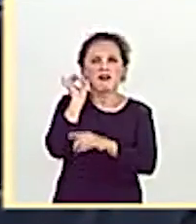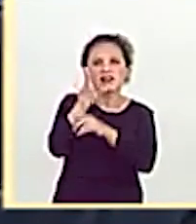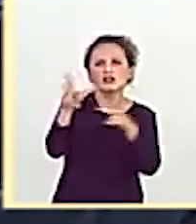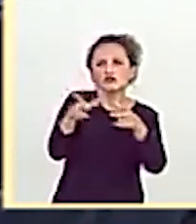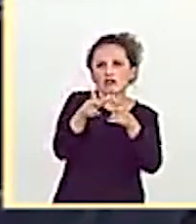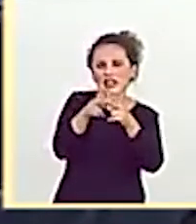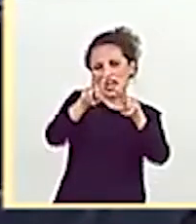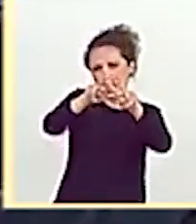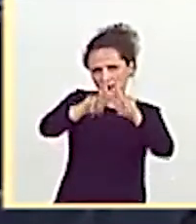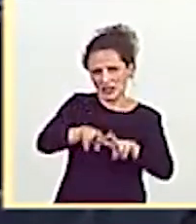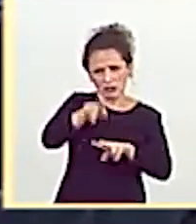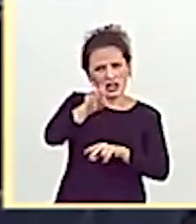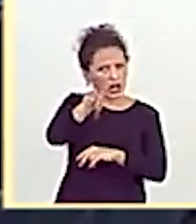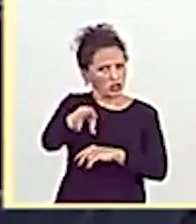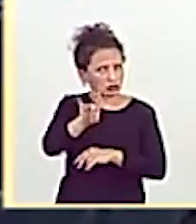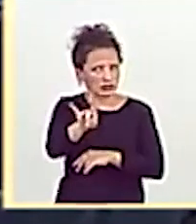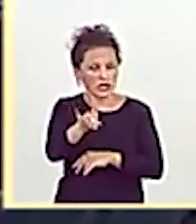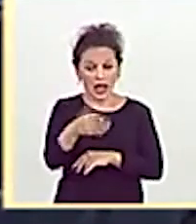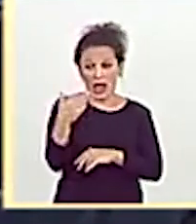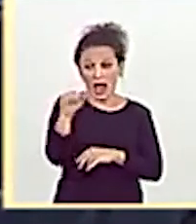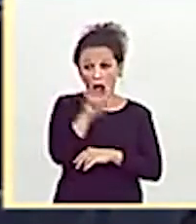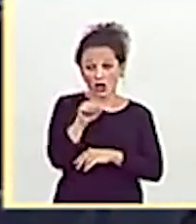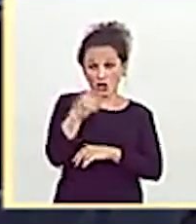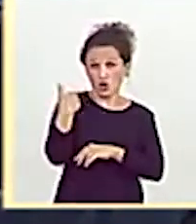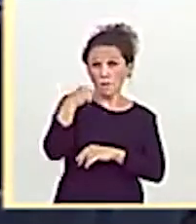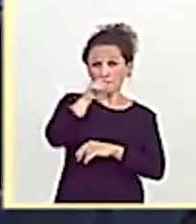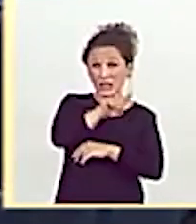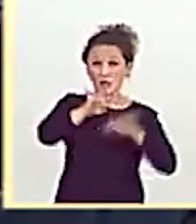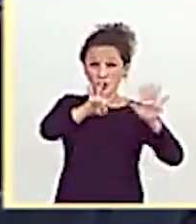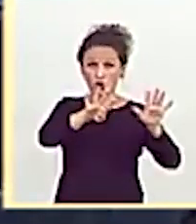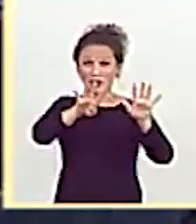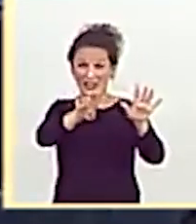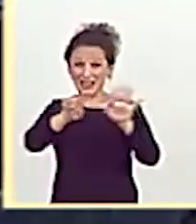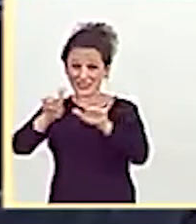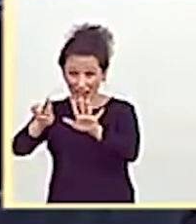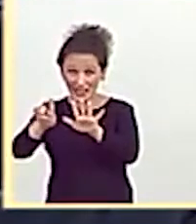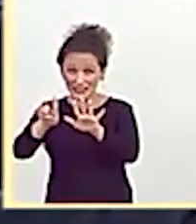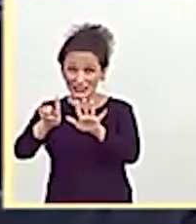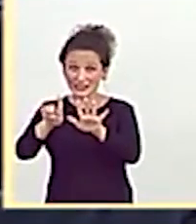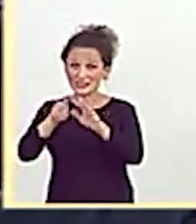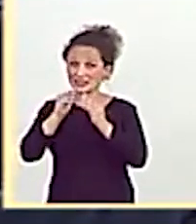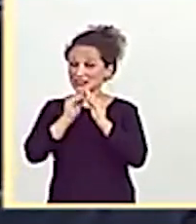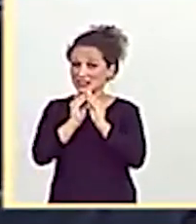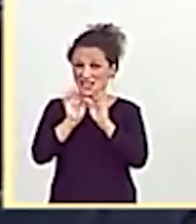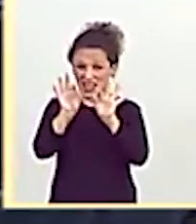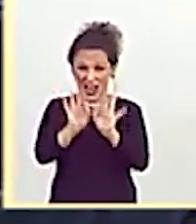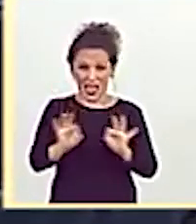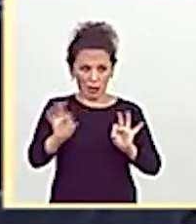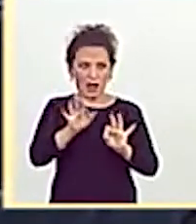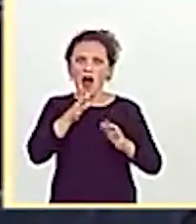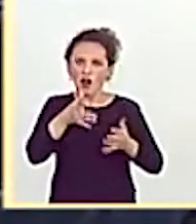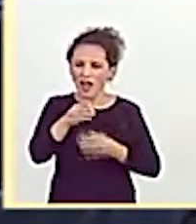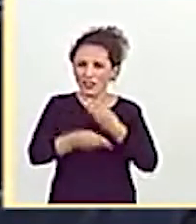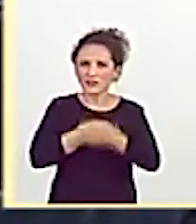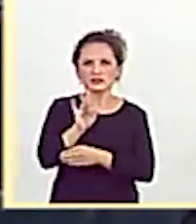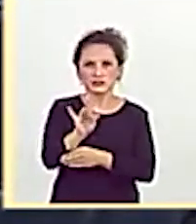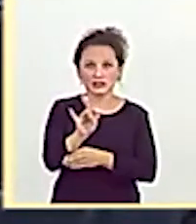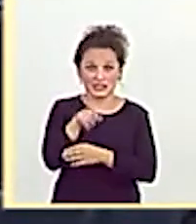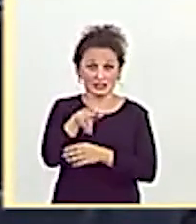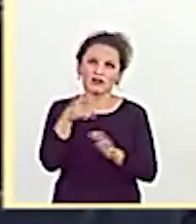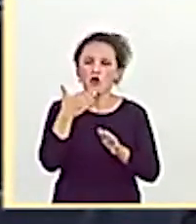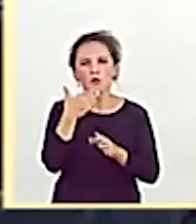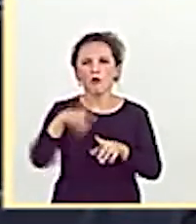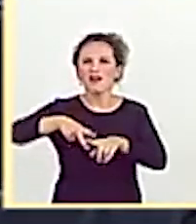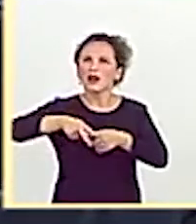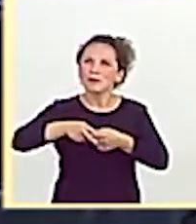razón, desde el año 96 en este país no se ha hecho nada en esta materia pero ahora lo vamos a hacer Es el instrumento internacional